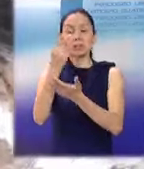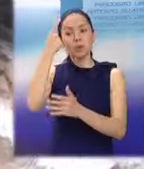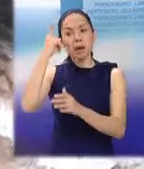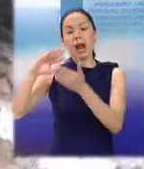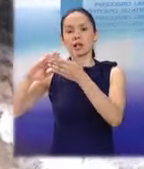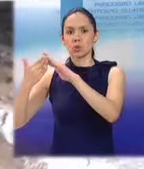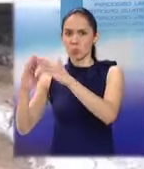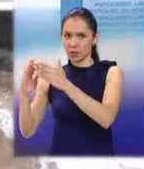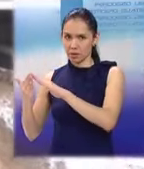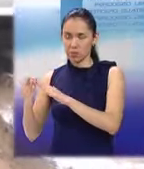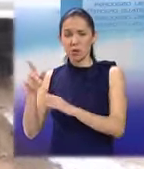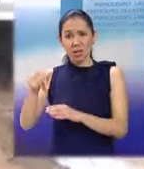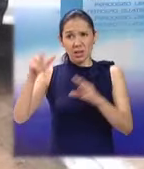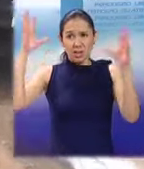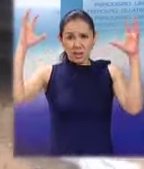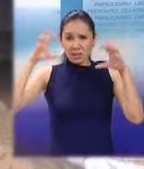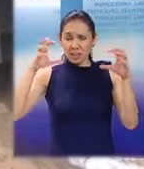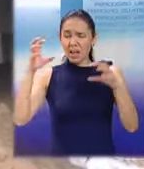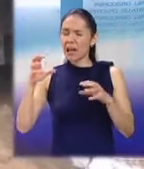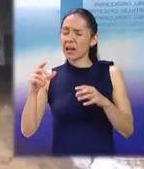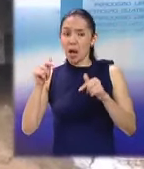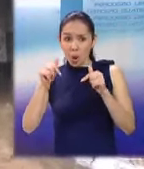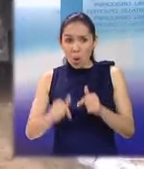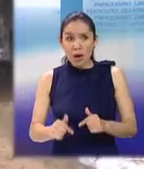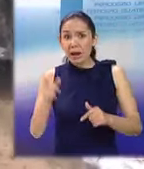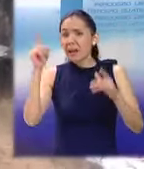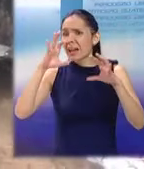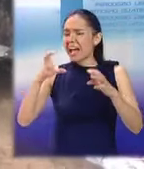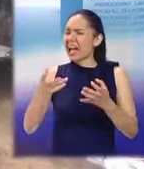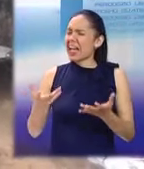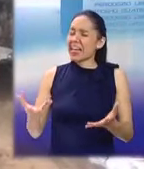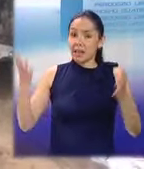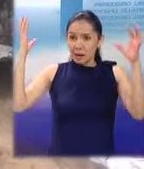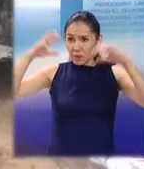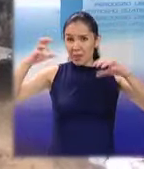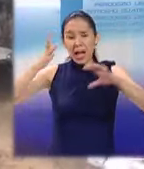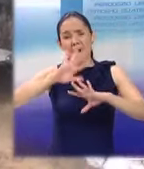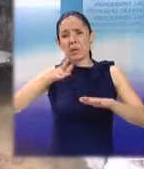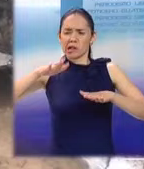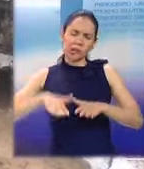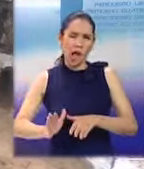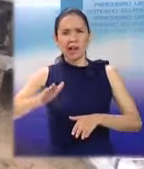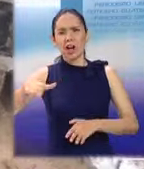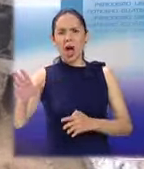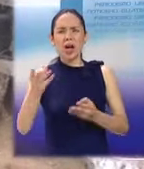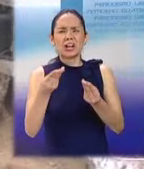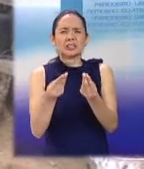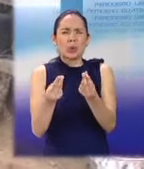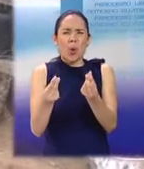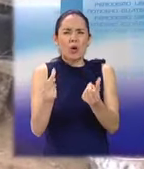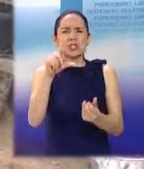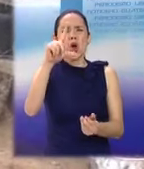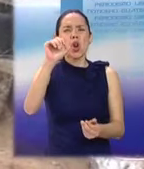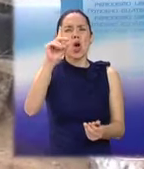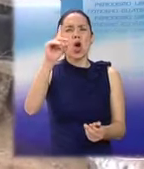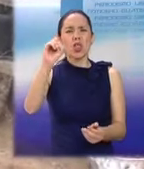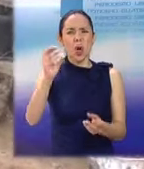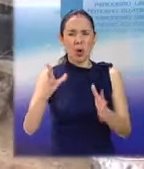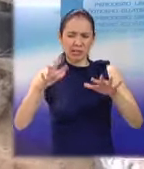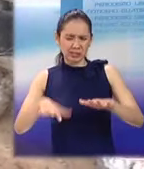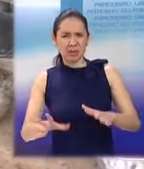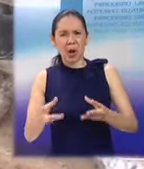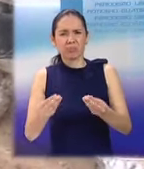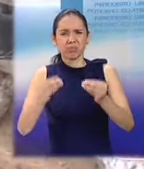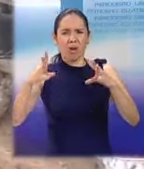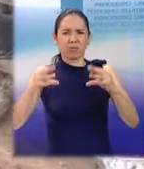Después de la tormenta, llegaba el tormento en las carreteras. Los pasos críticos quedaban intransitables y los únicos